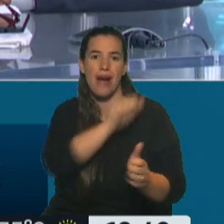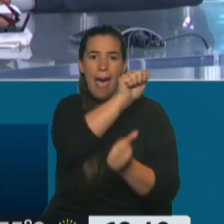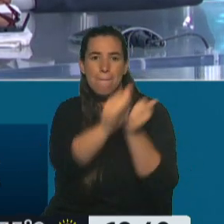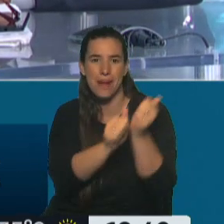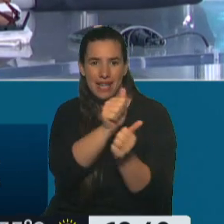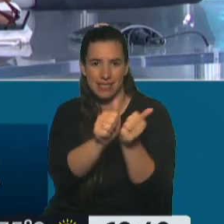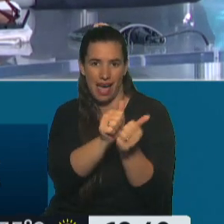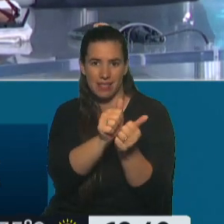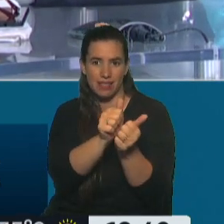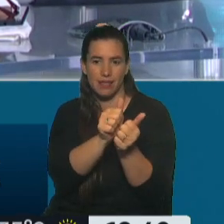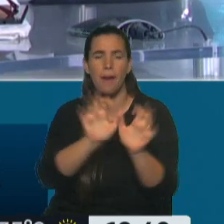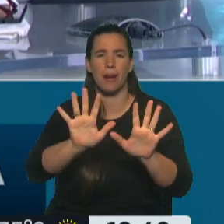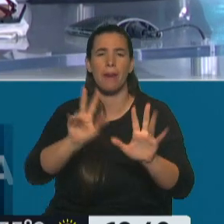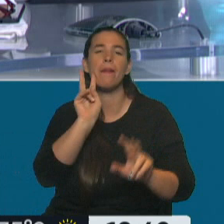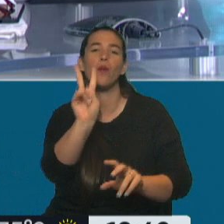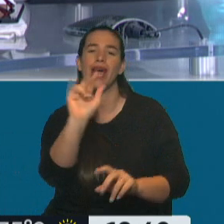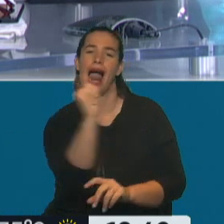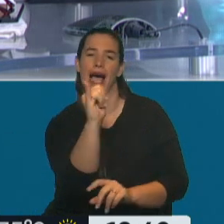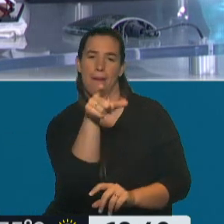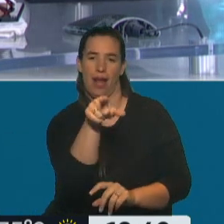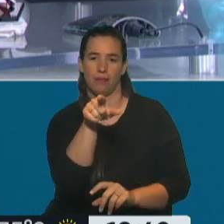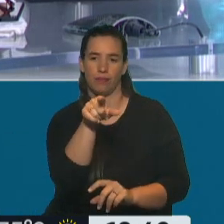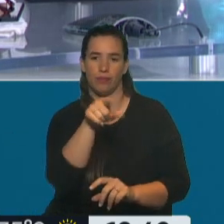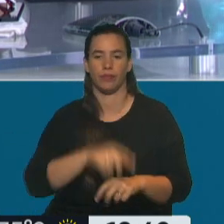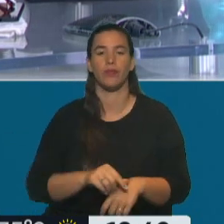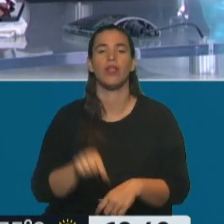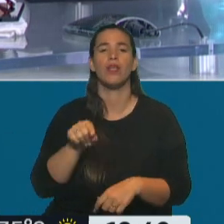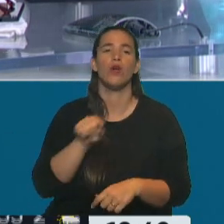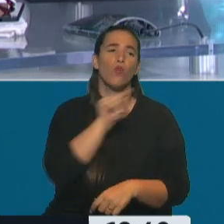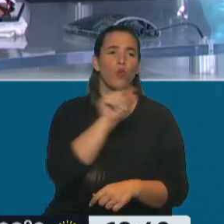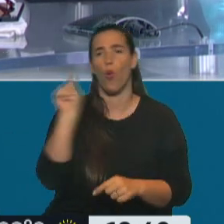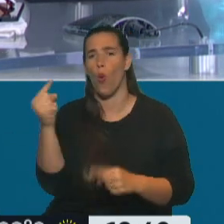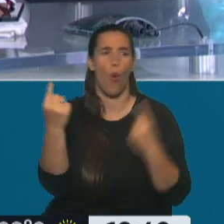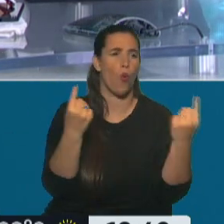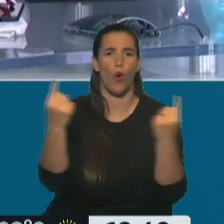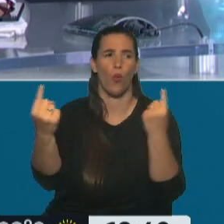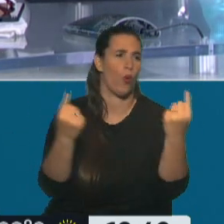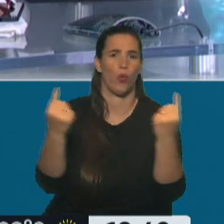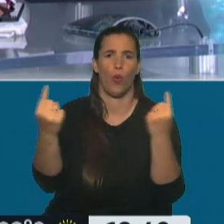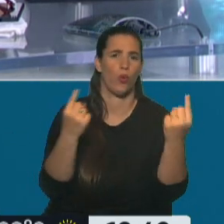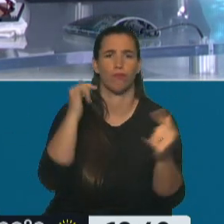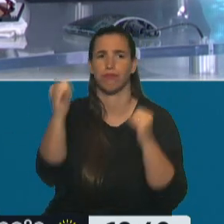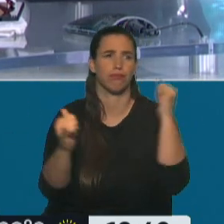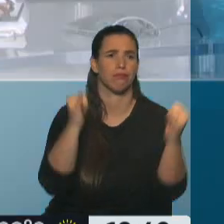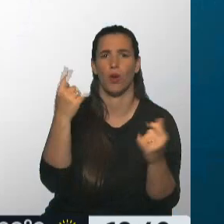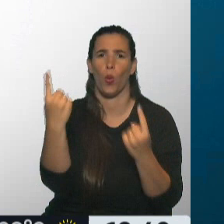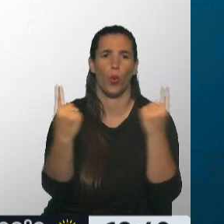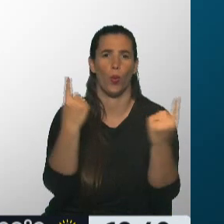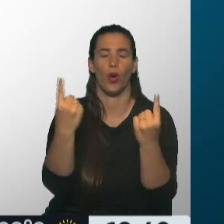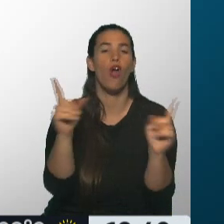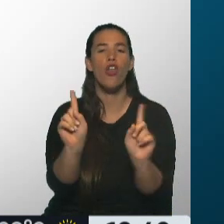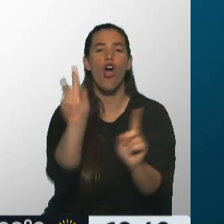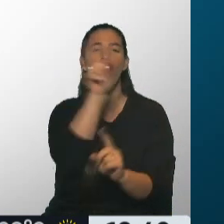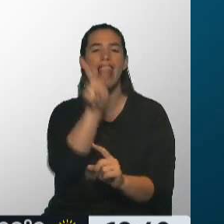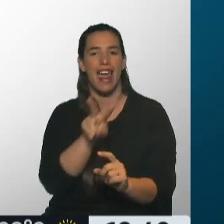la cámara, mirá. Punteen uno y otro. Dale, vos tirá uno y él tira otro. Tira uno y tira otro. No lo que leen. No lo que